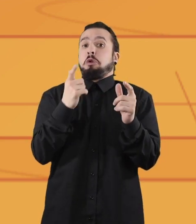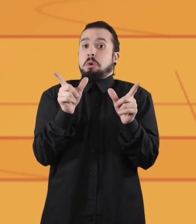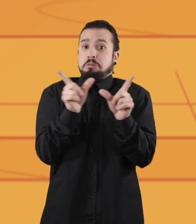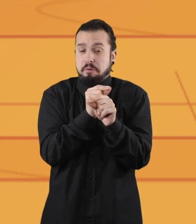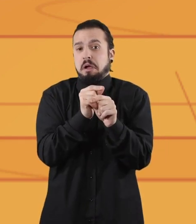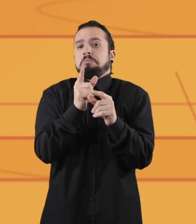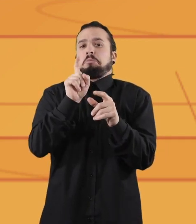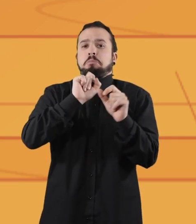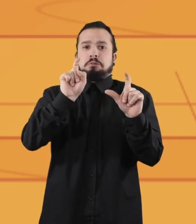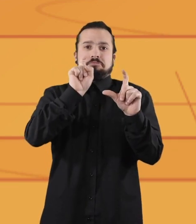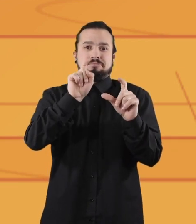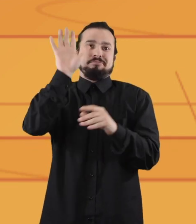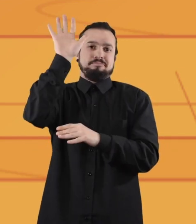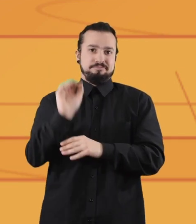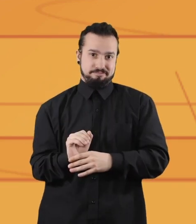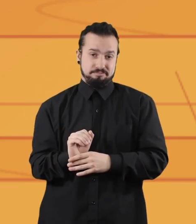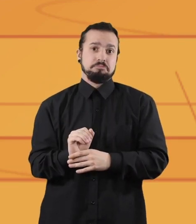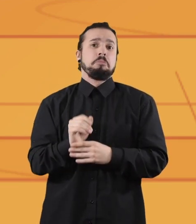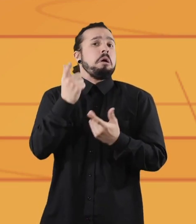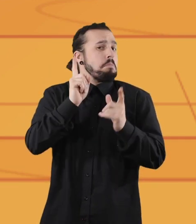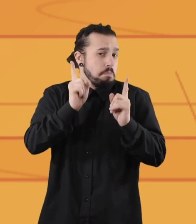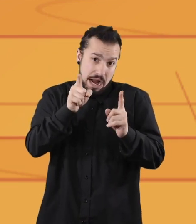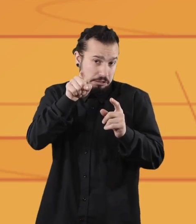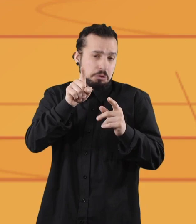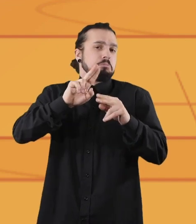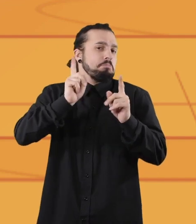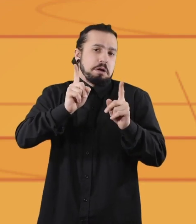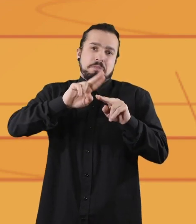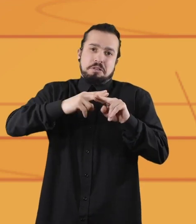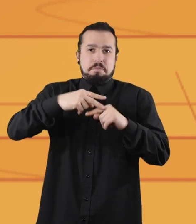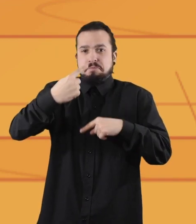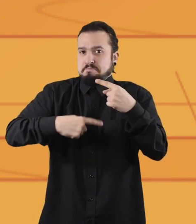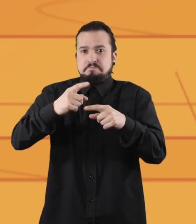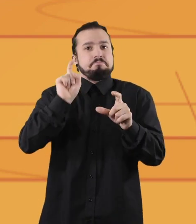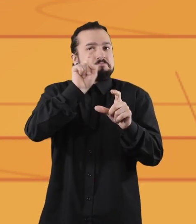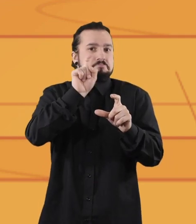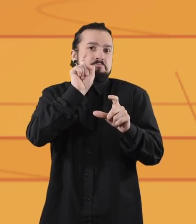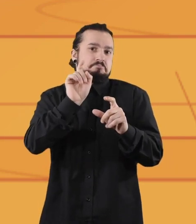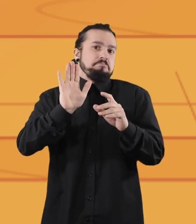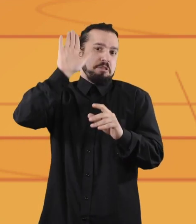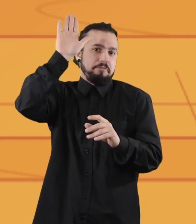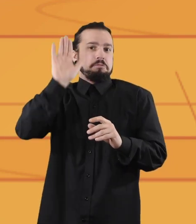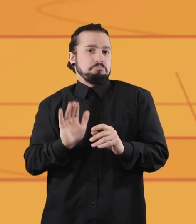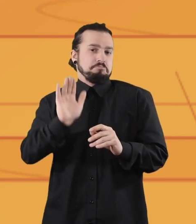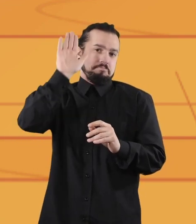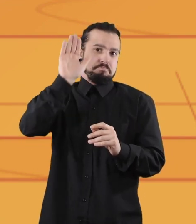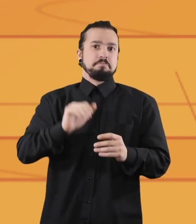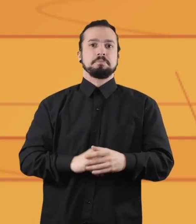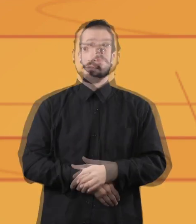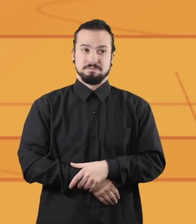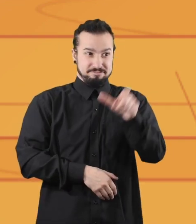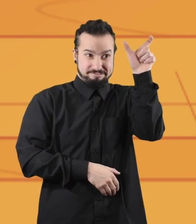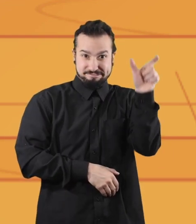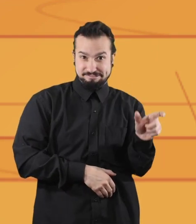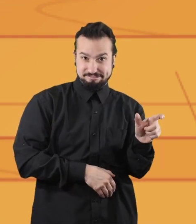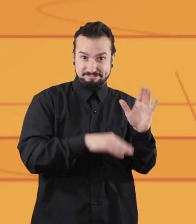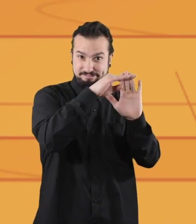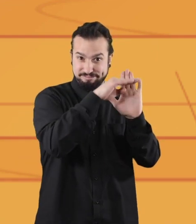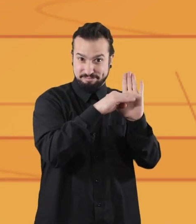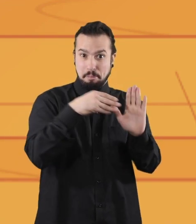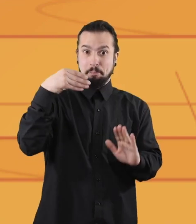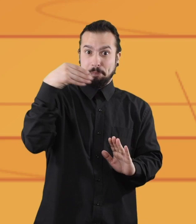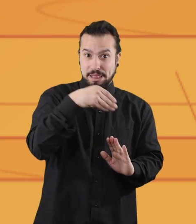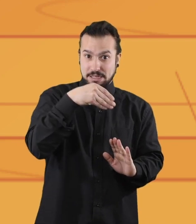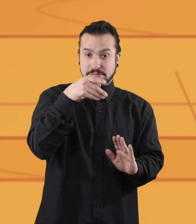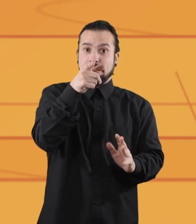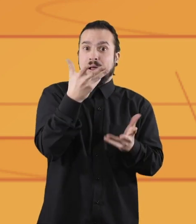solicitar la palabra. Cuando quieras bajarla, repetí los pasos anteriores. Para salir de esta